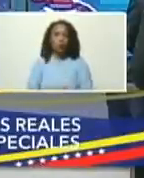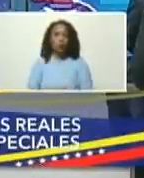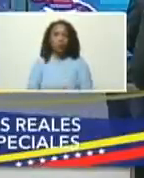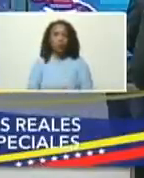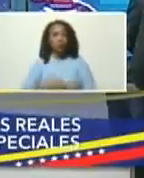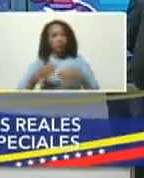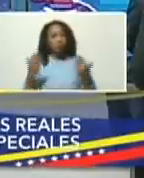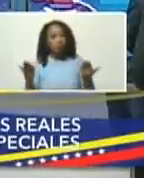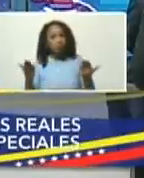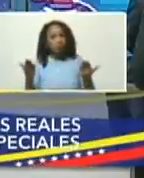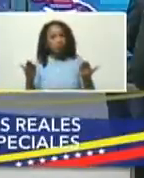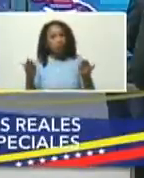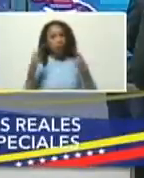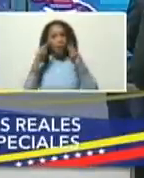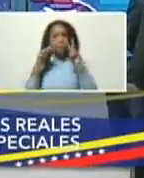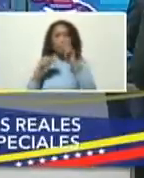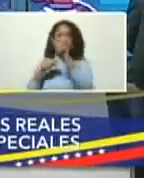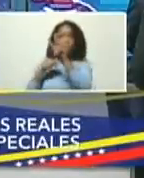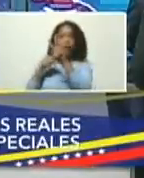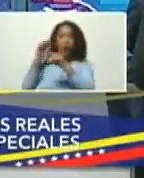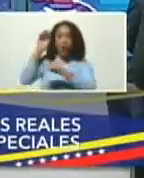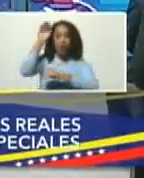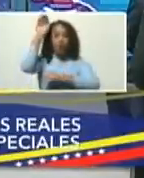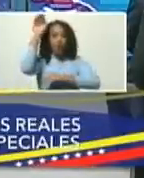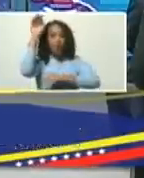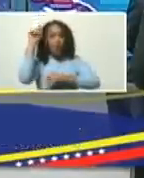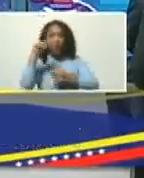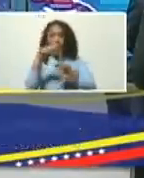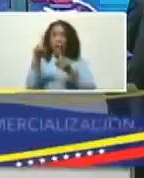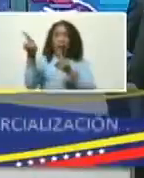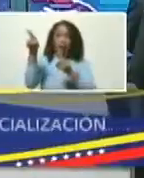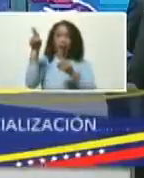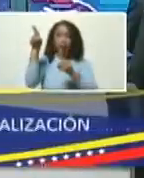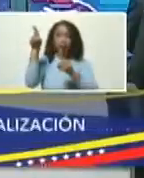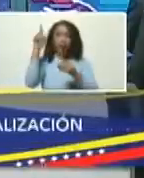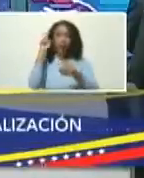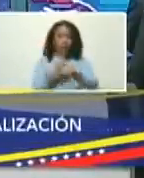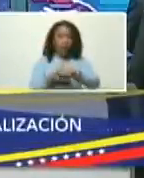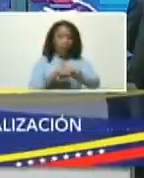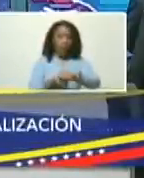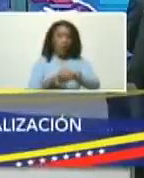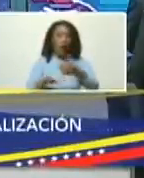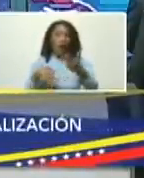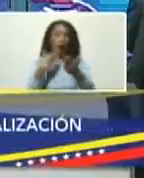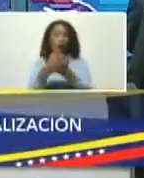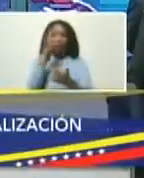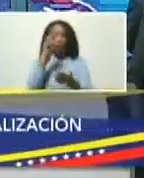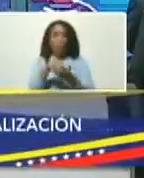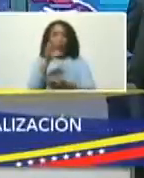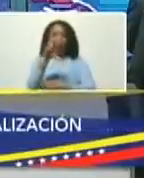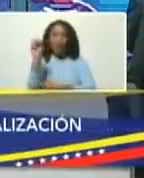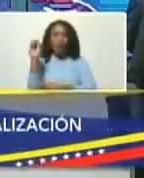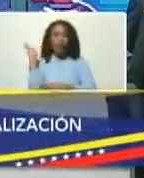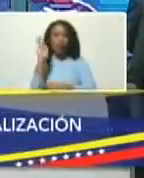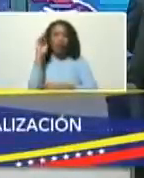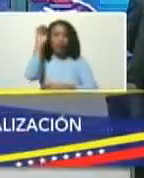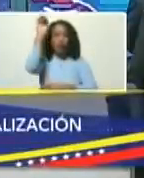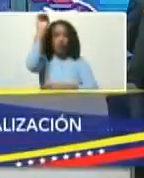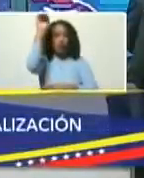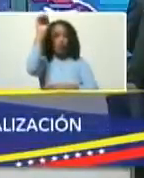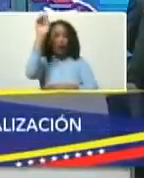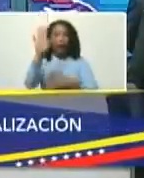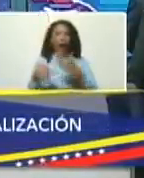que mira el futuro del resto de esta década hasta el 2030 mira el futuro hasta el 2050